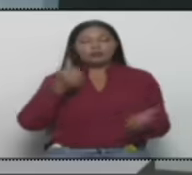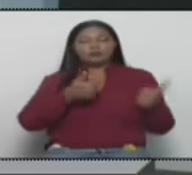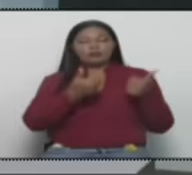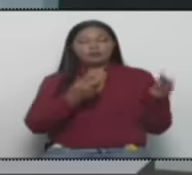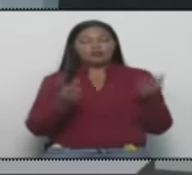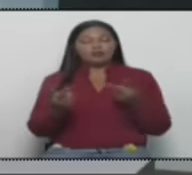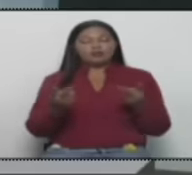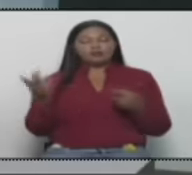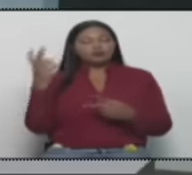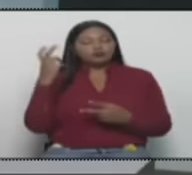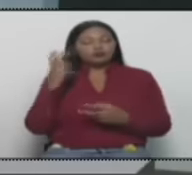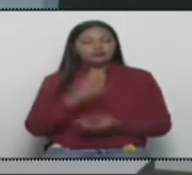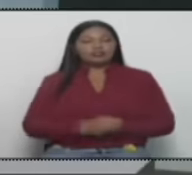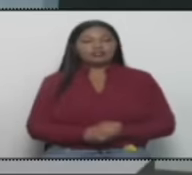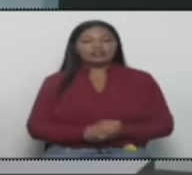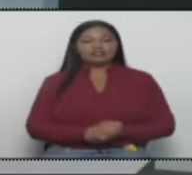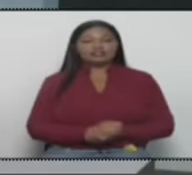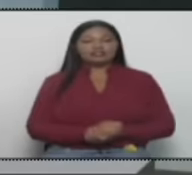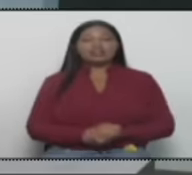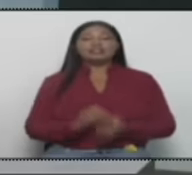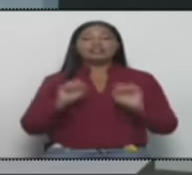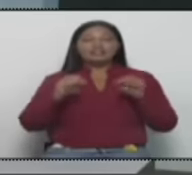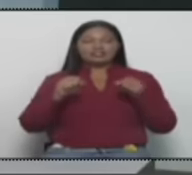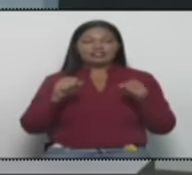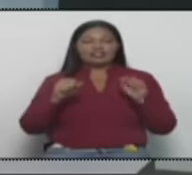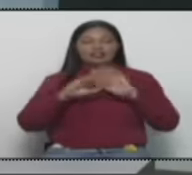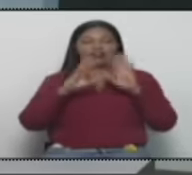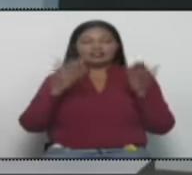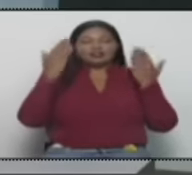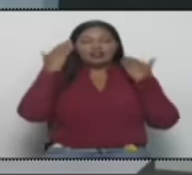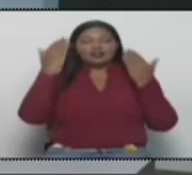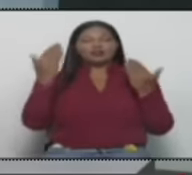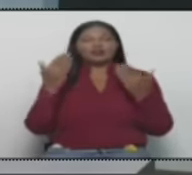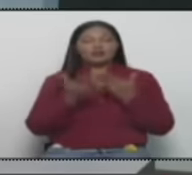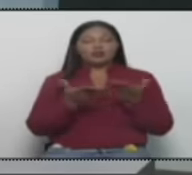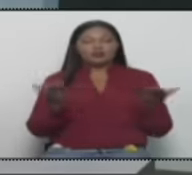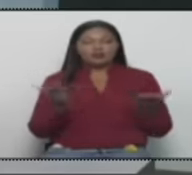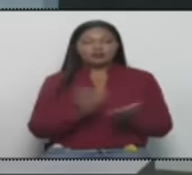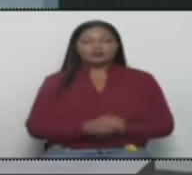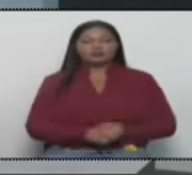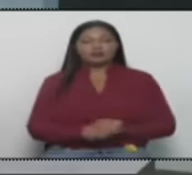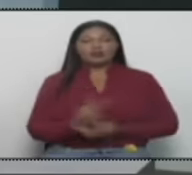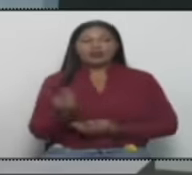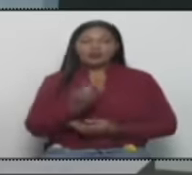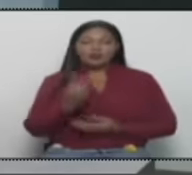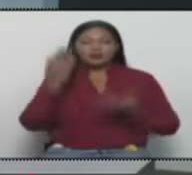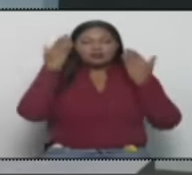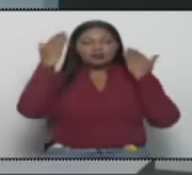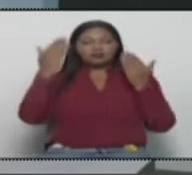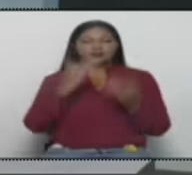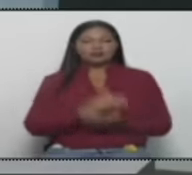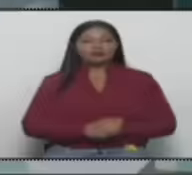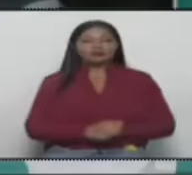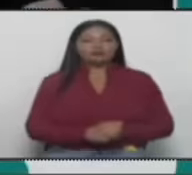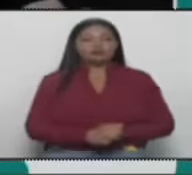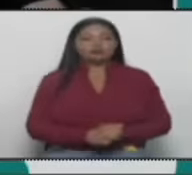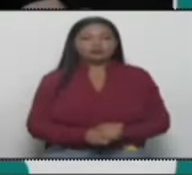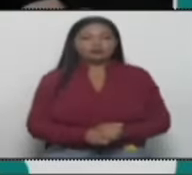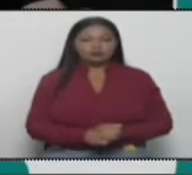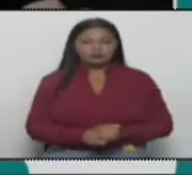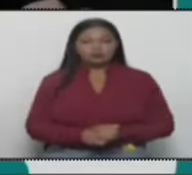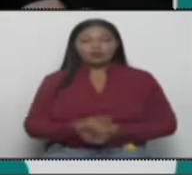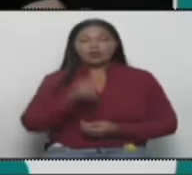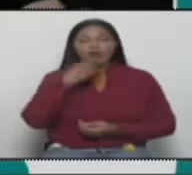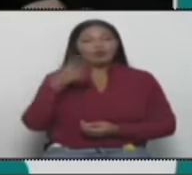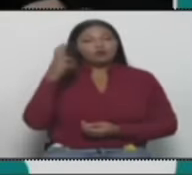días, nos escucha. Buenos días, cordiales, saludos a Ayr, saludos a Pedro también. ¡Qué grato escucharlo!